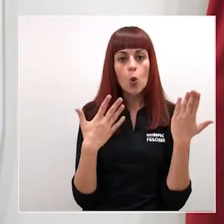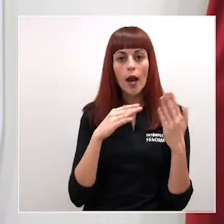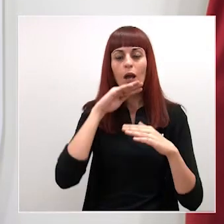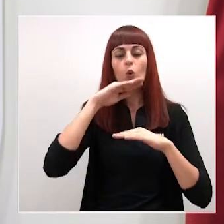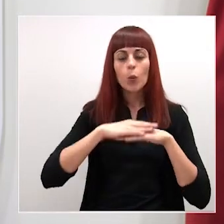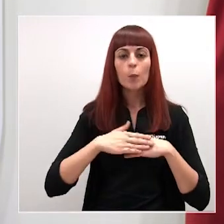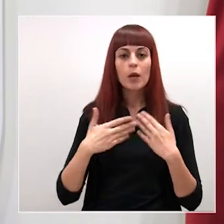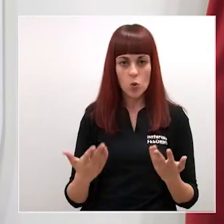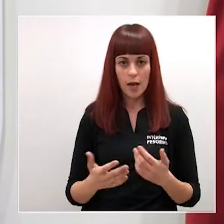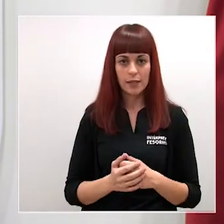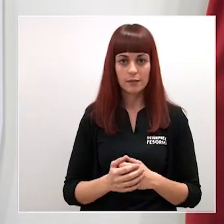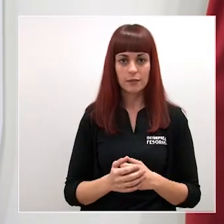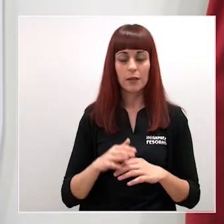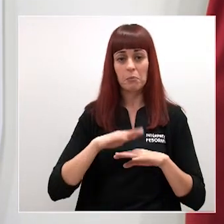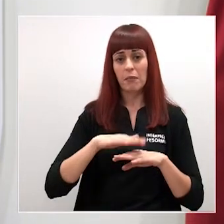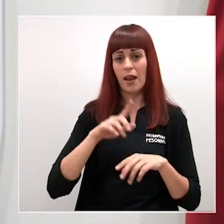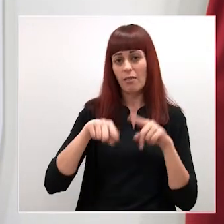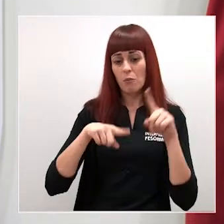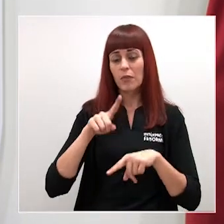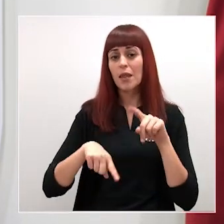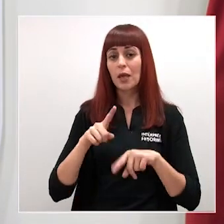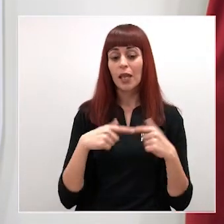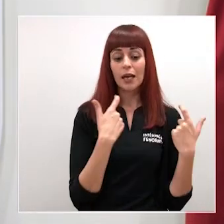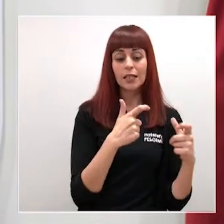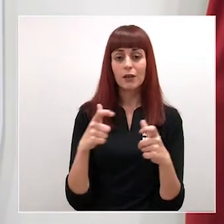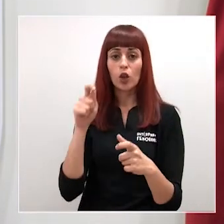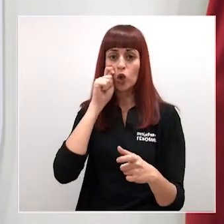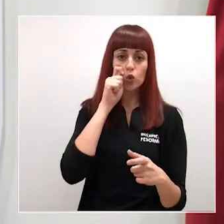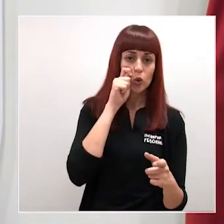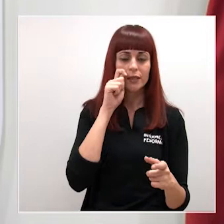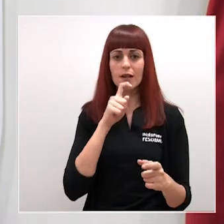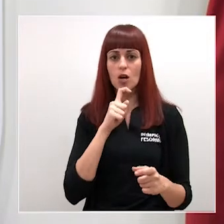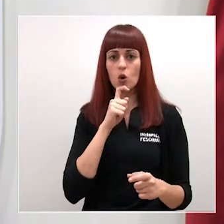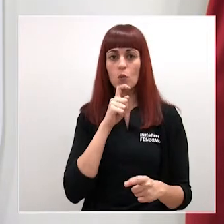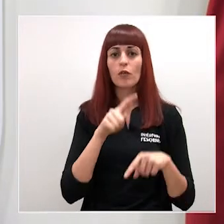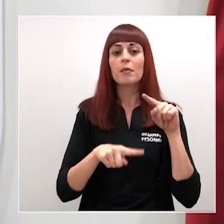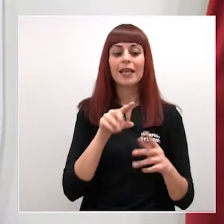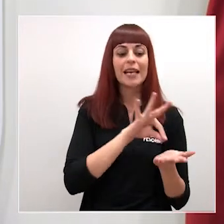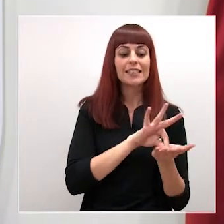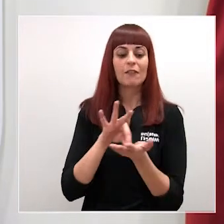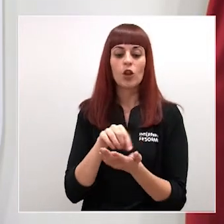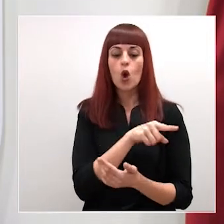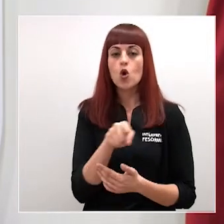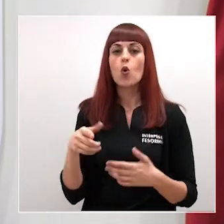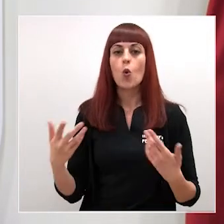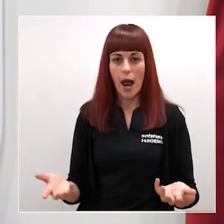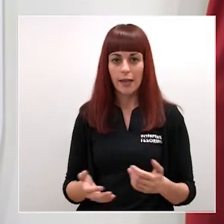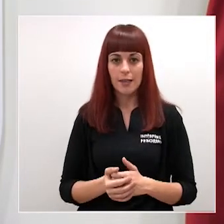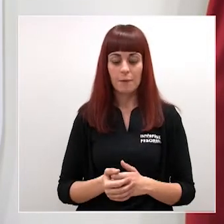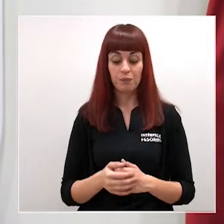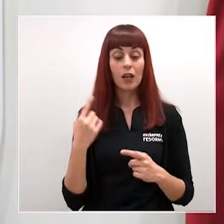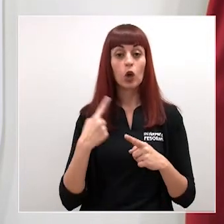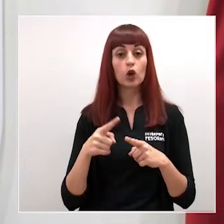procedimiento para su clasificación turística, el régimen de funcionamiento y la prestación de servicios. Entre las